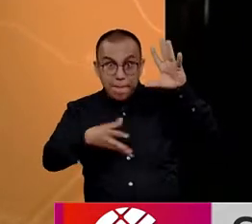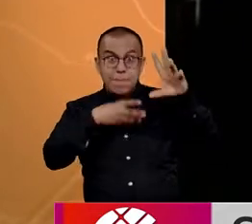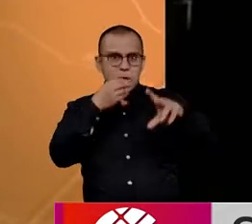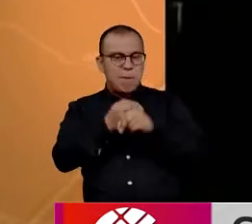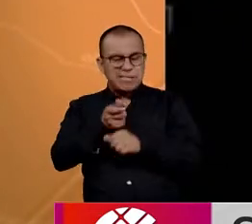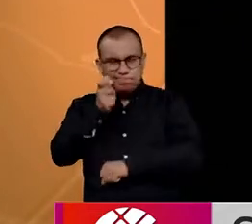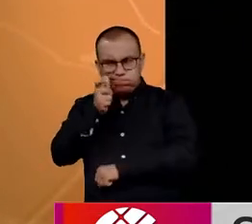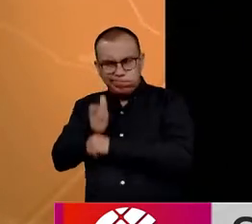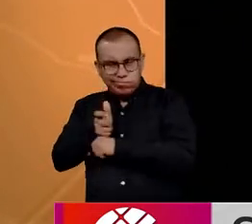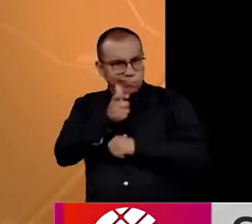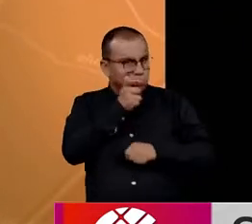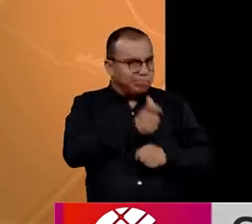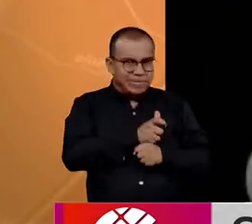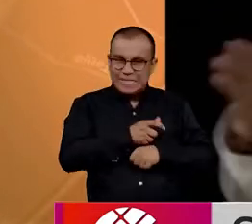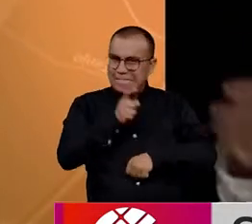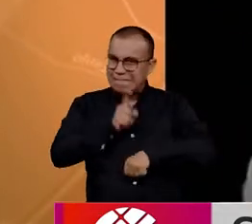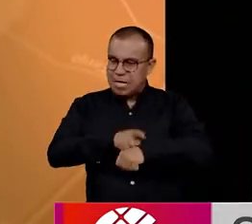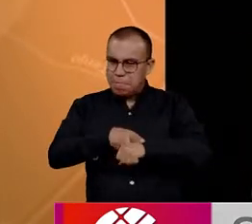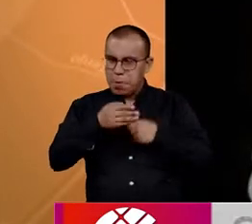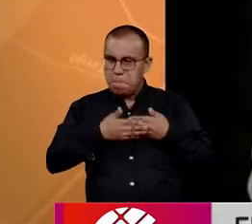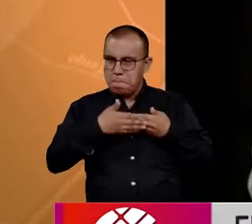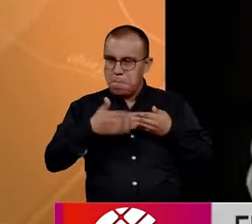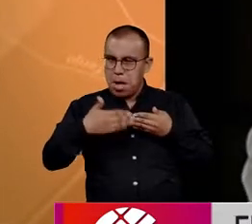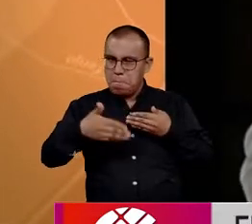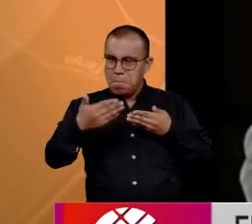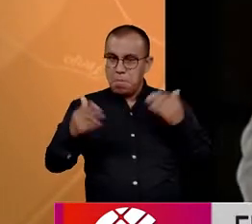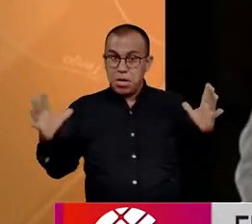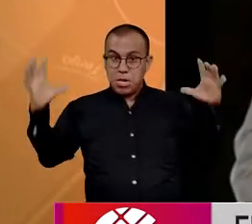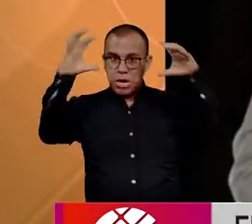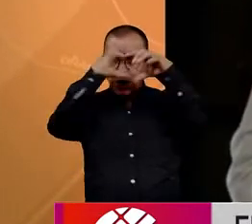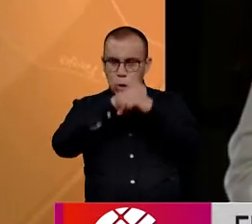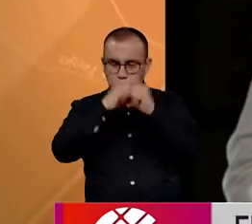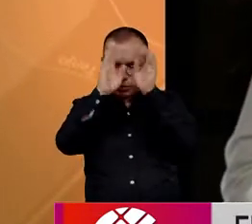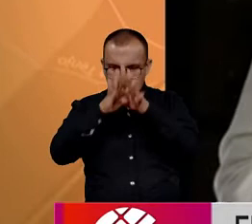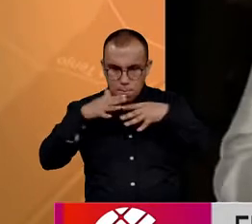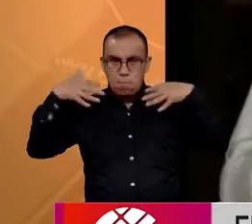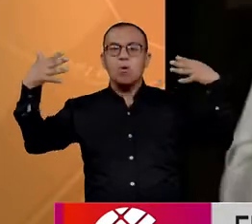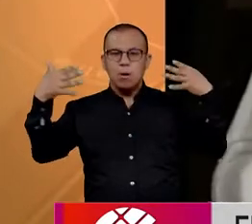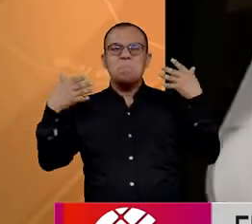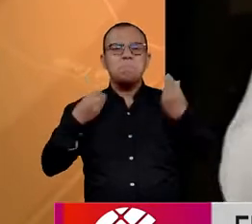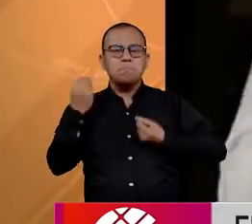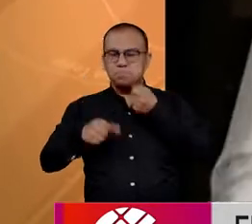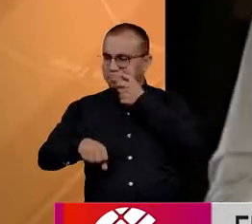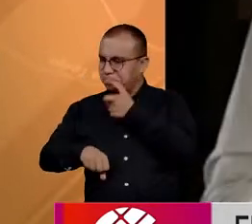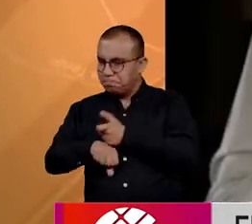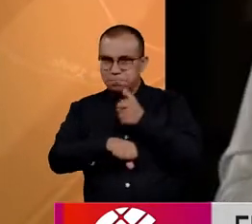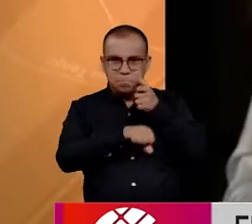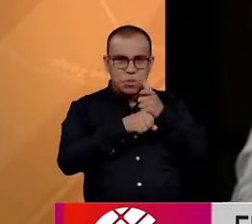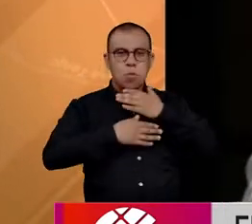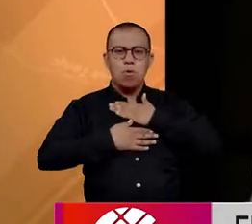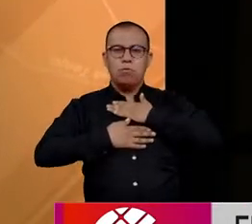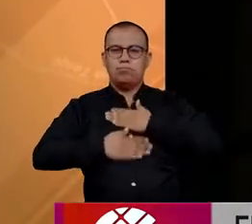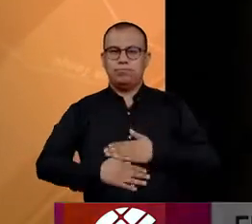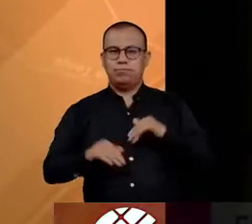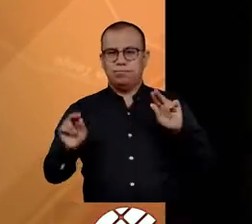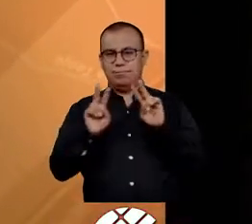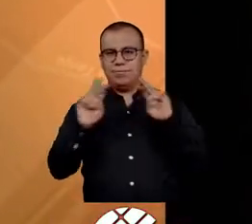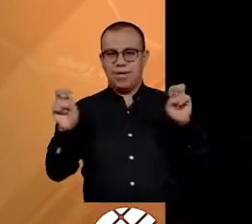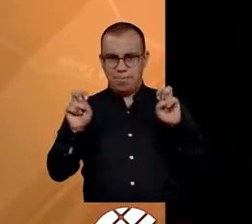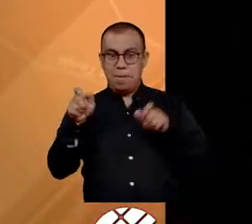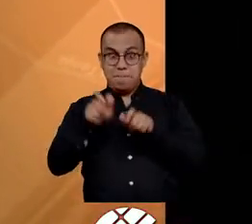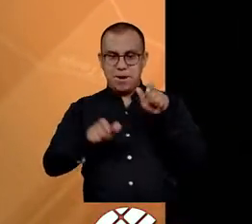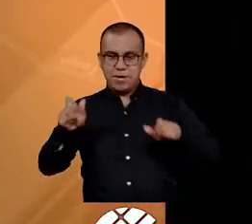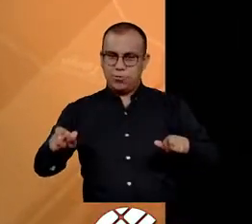permanente durante todo el transcurso de la noche para poder tener una parte de tranquilidad hacia todos nuestros